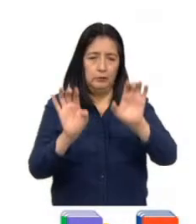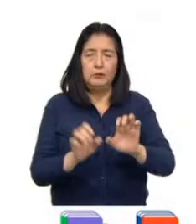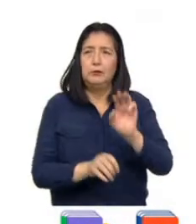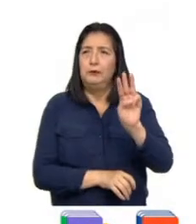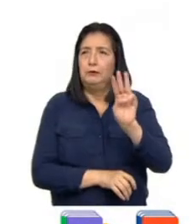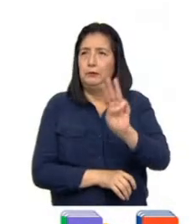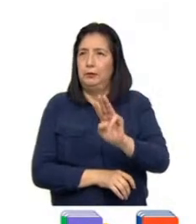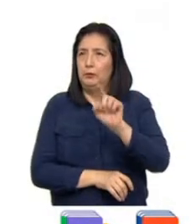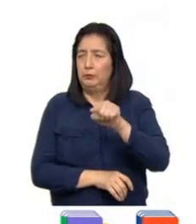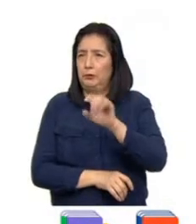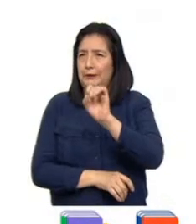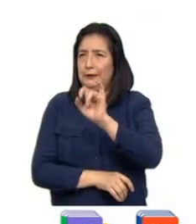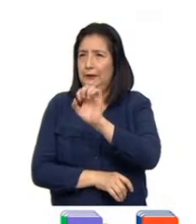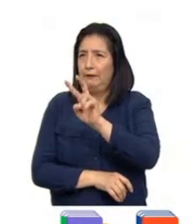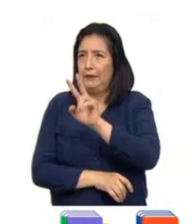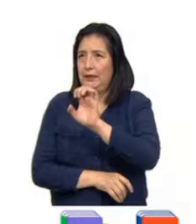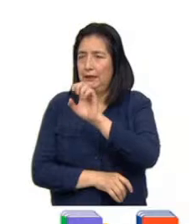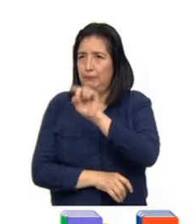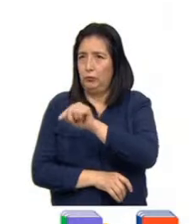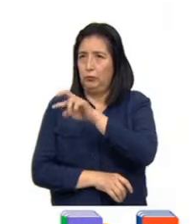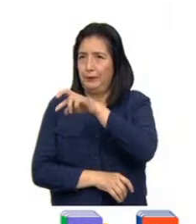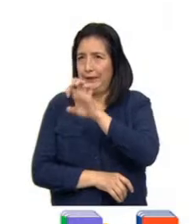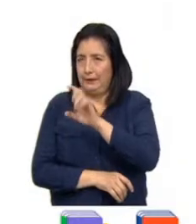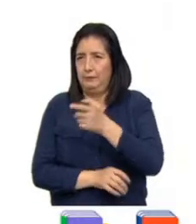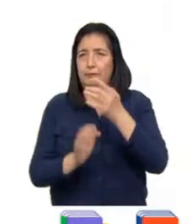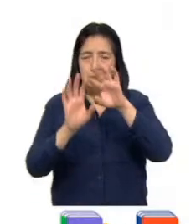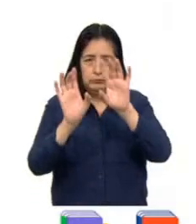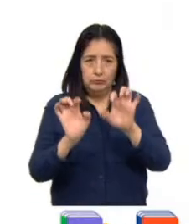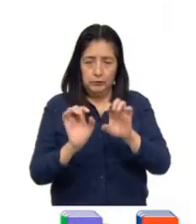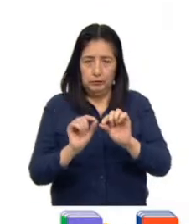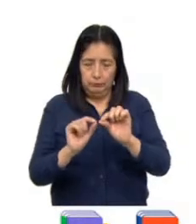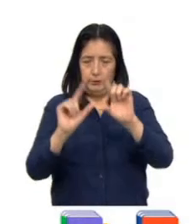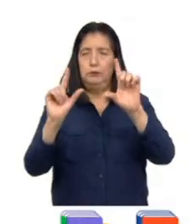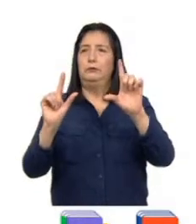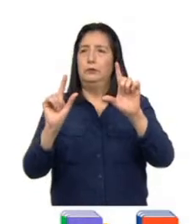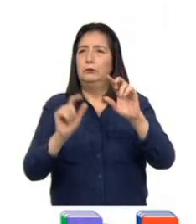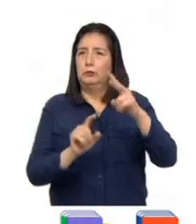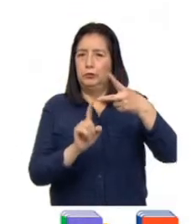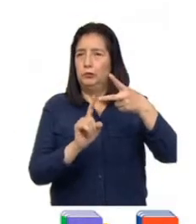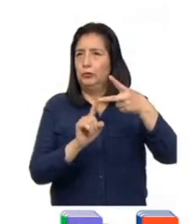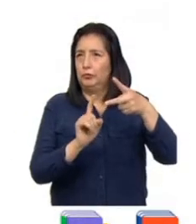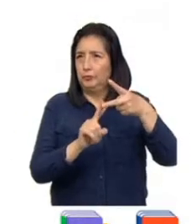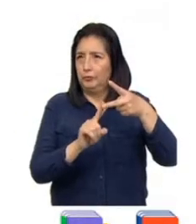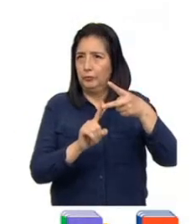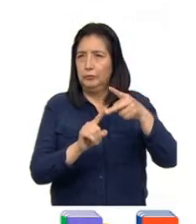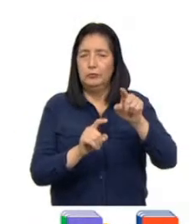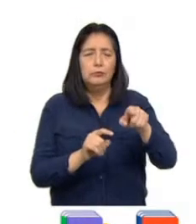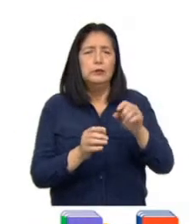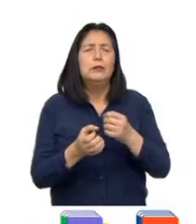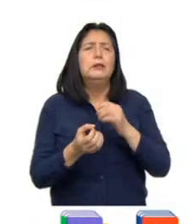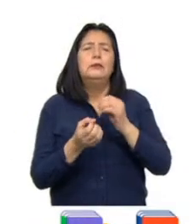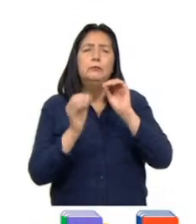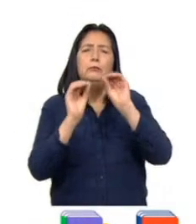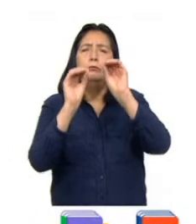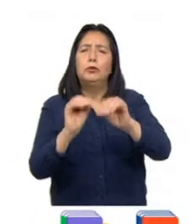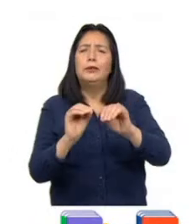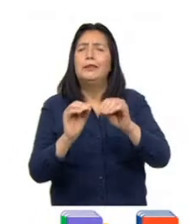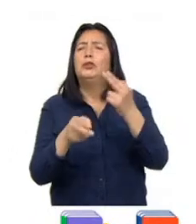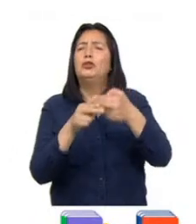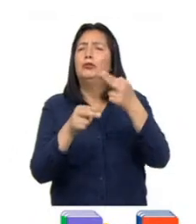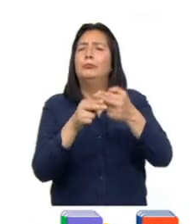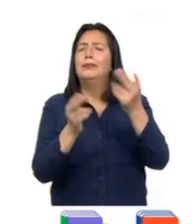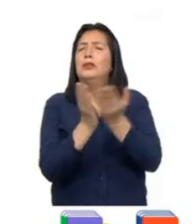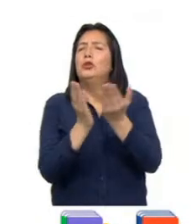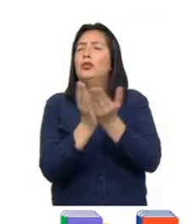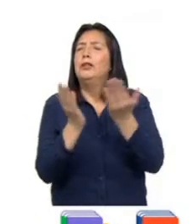.ccb.pe Punto número 2. Indicar los datos de la escuela donde sucedió